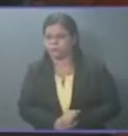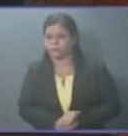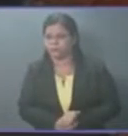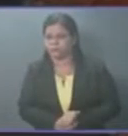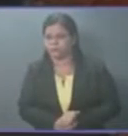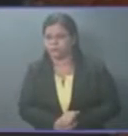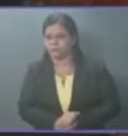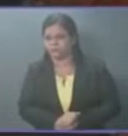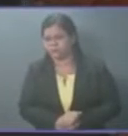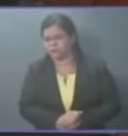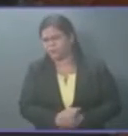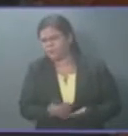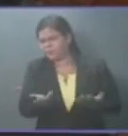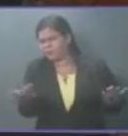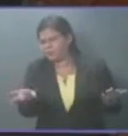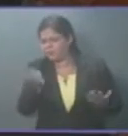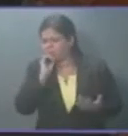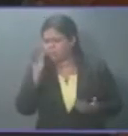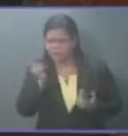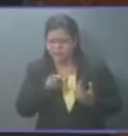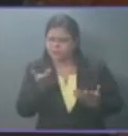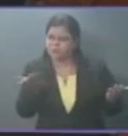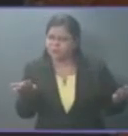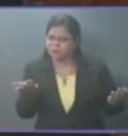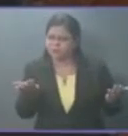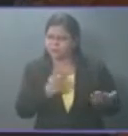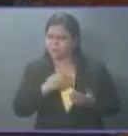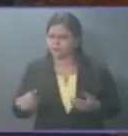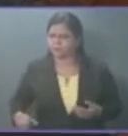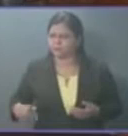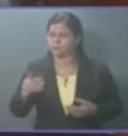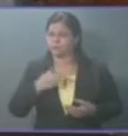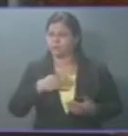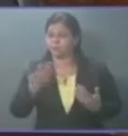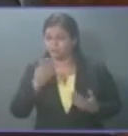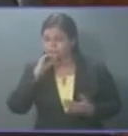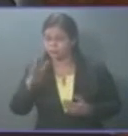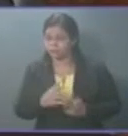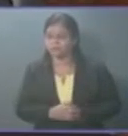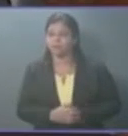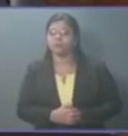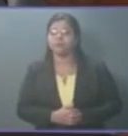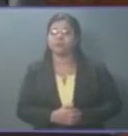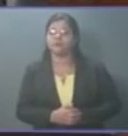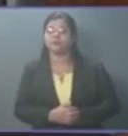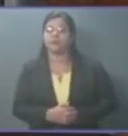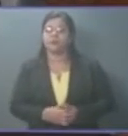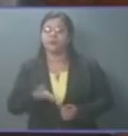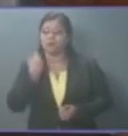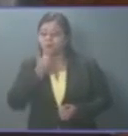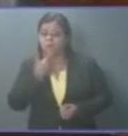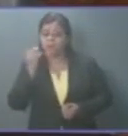¿Por qué hago mención a esto, presidente? Por lo que lo que está pasando